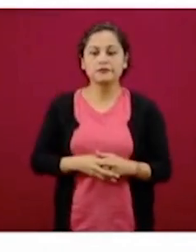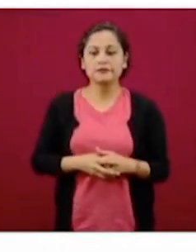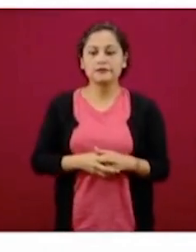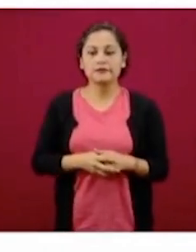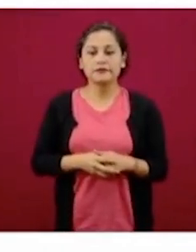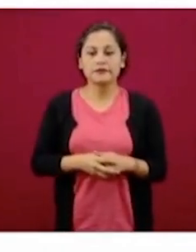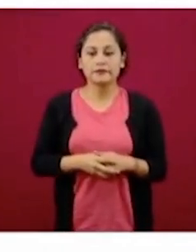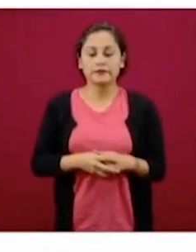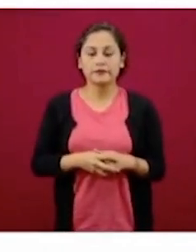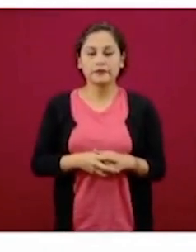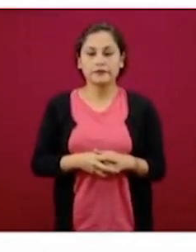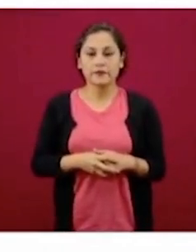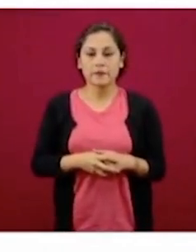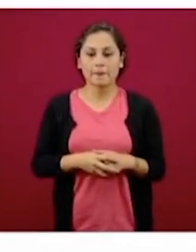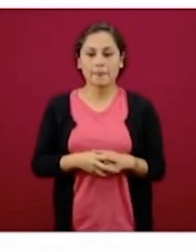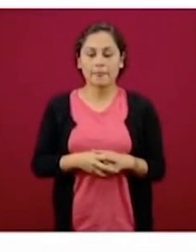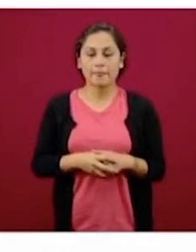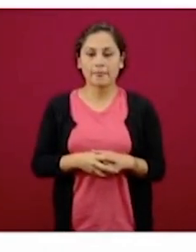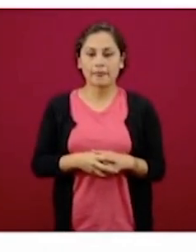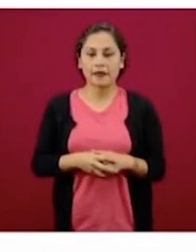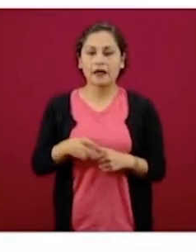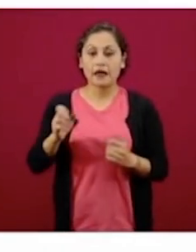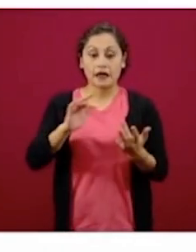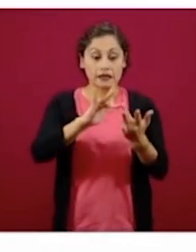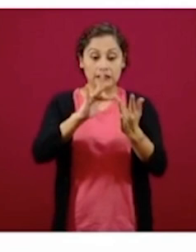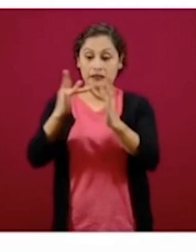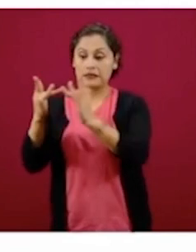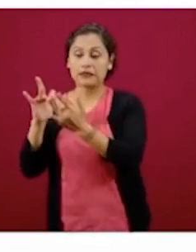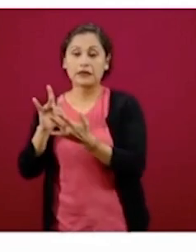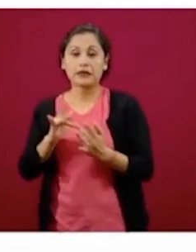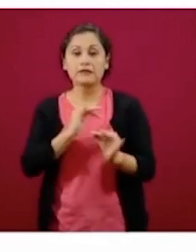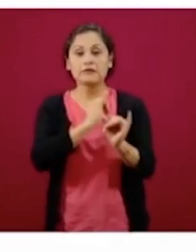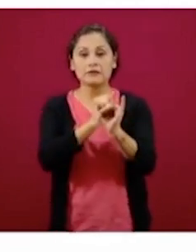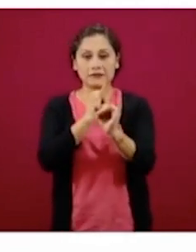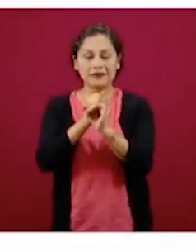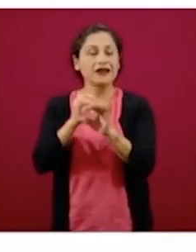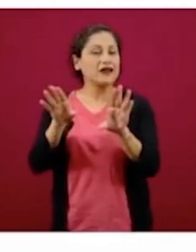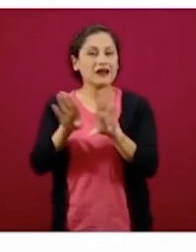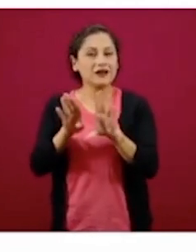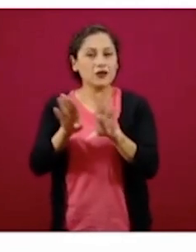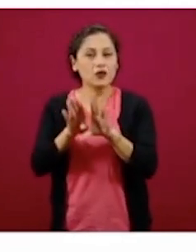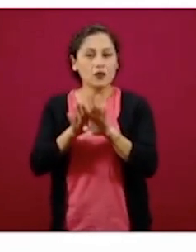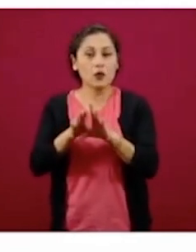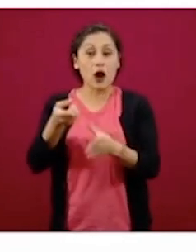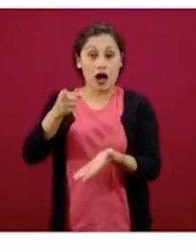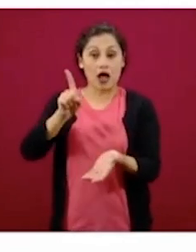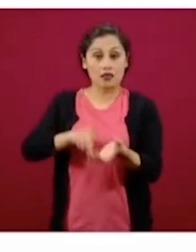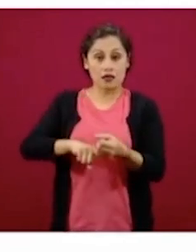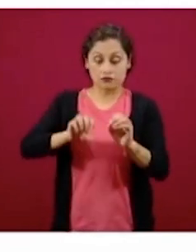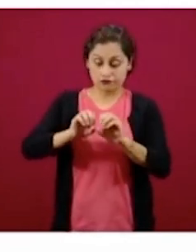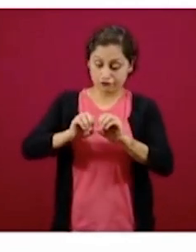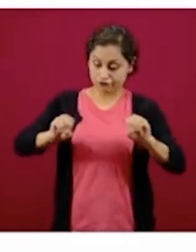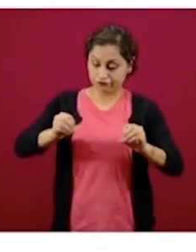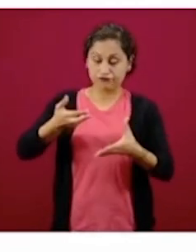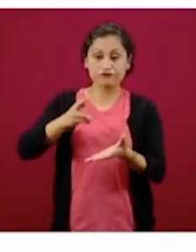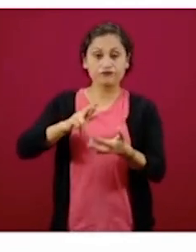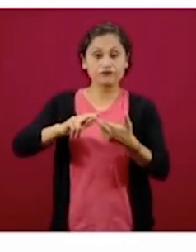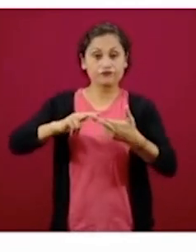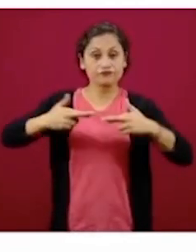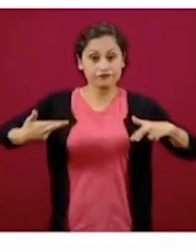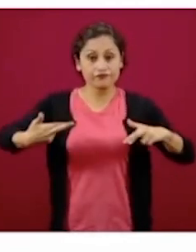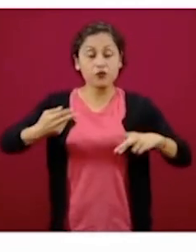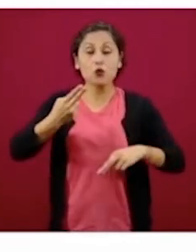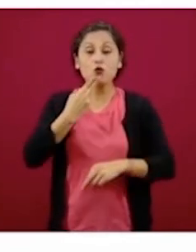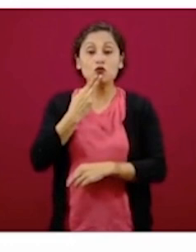red que explica cómo a partir de la fibra óptica de la Comisión Federal de